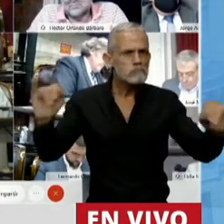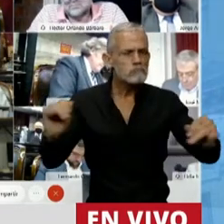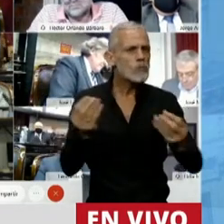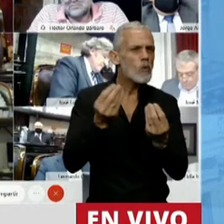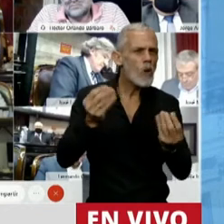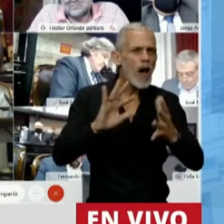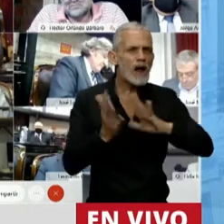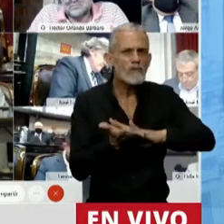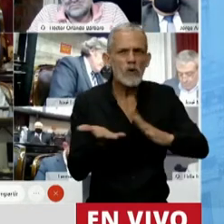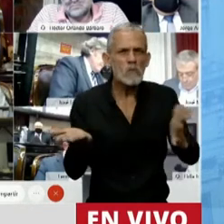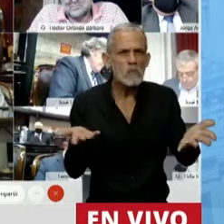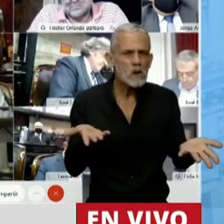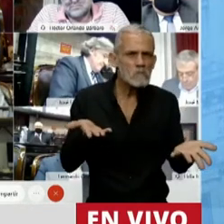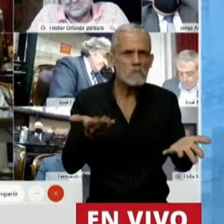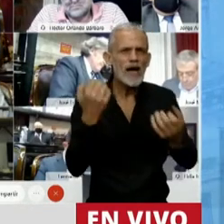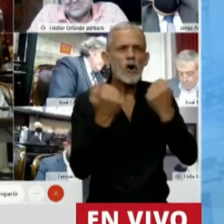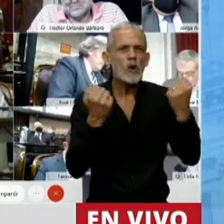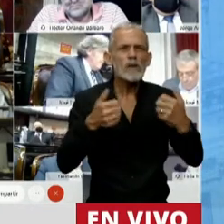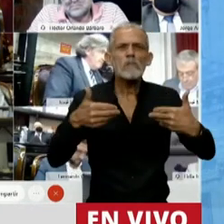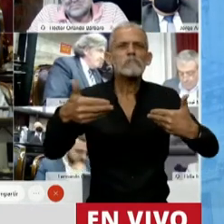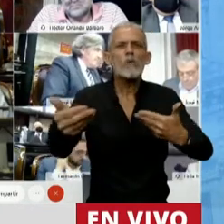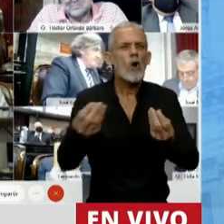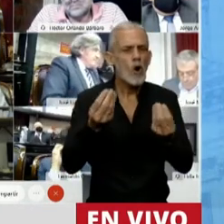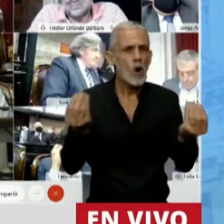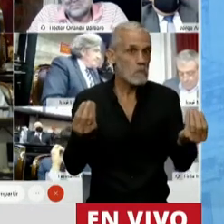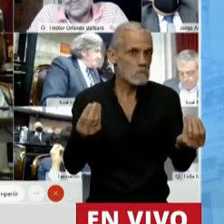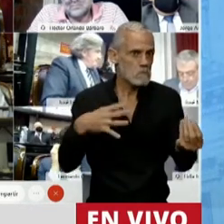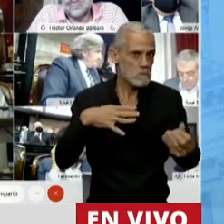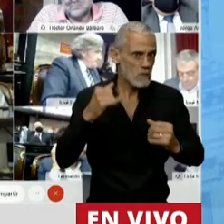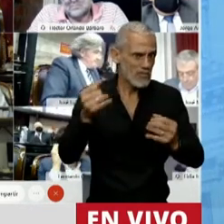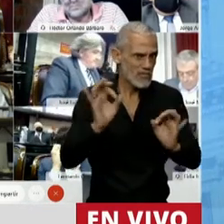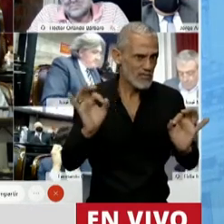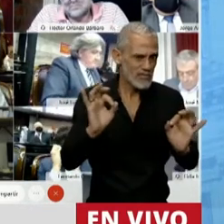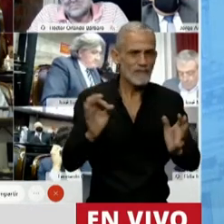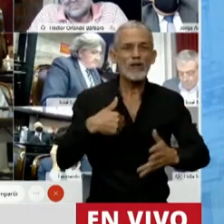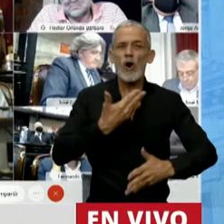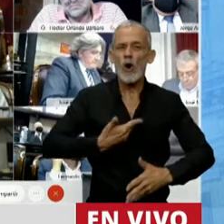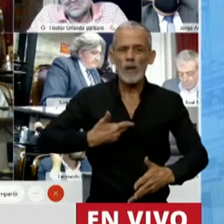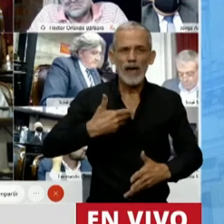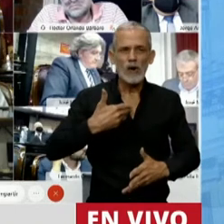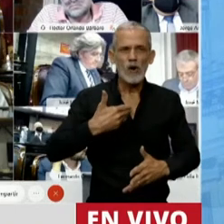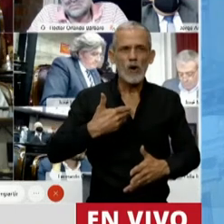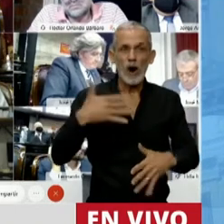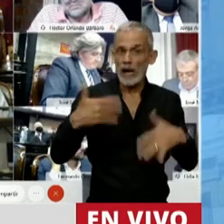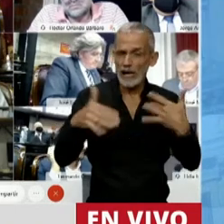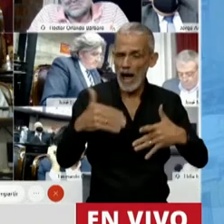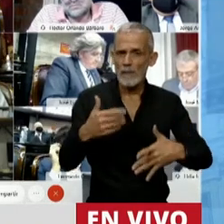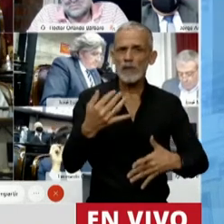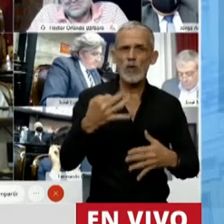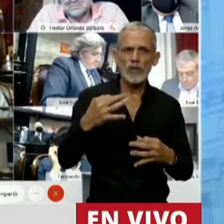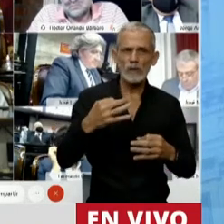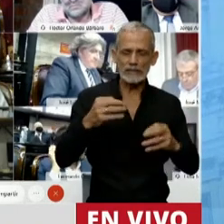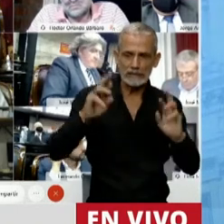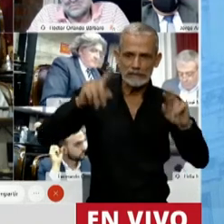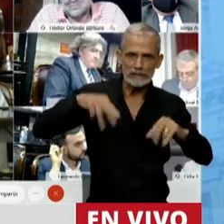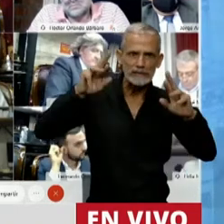cuál es el rumbo de la economía. Nosotros creemos que efectivamente el gobierno rápidamente tiene que diseñar